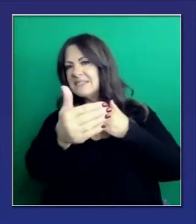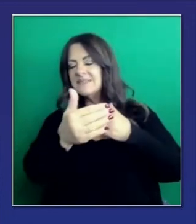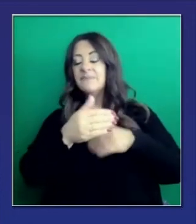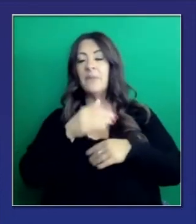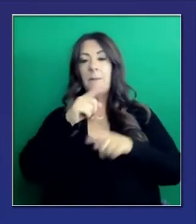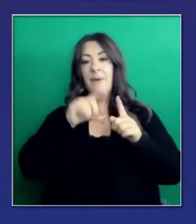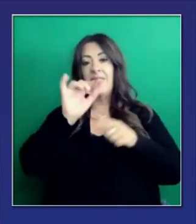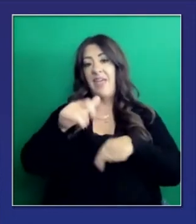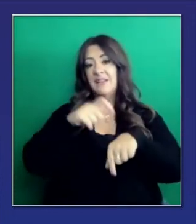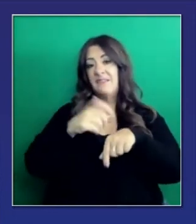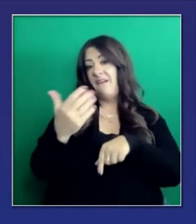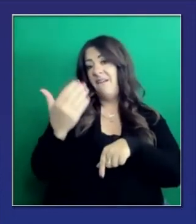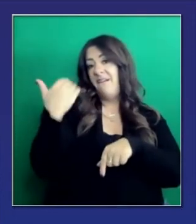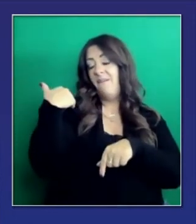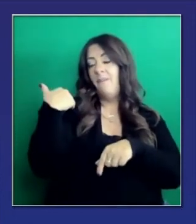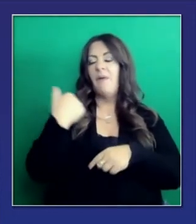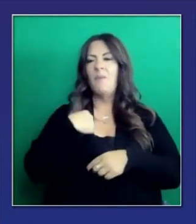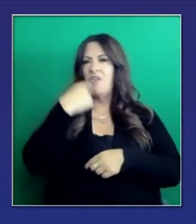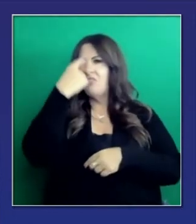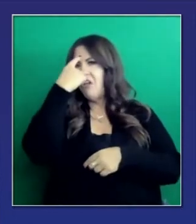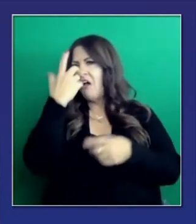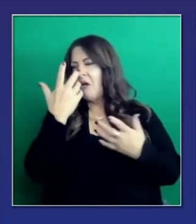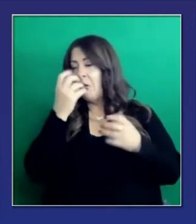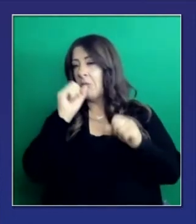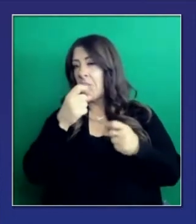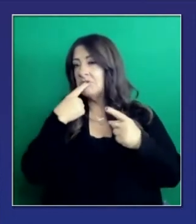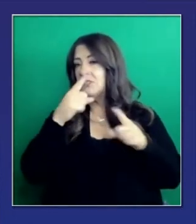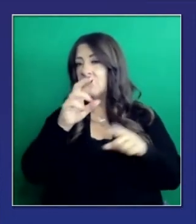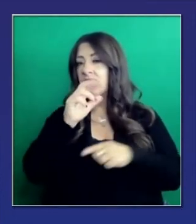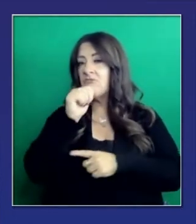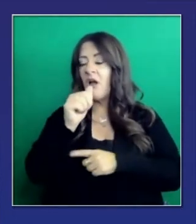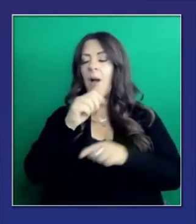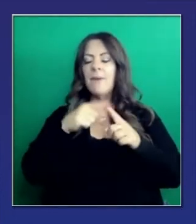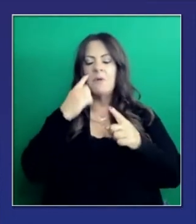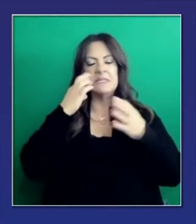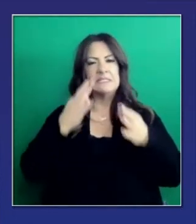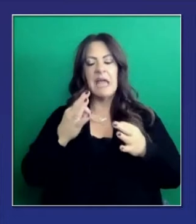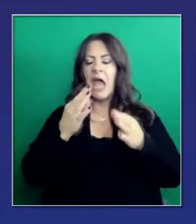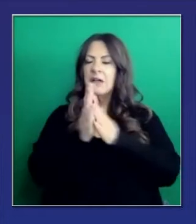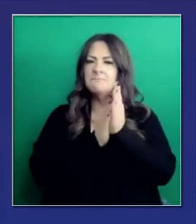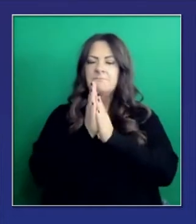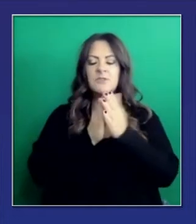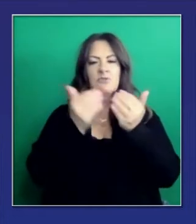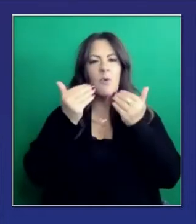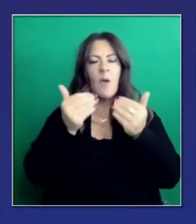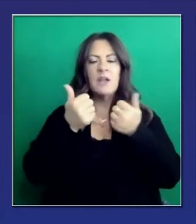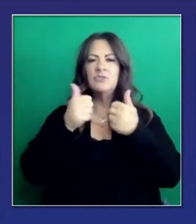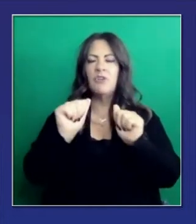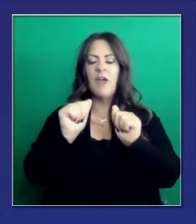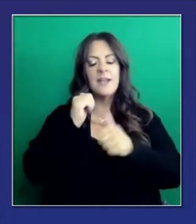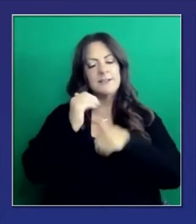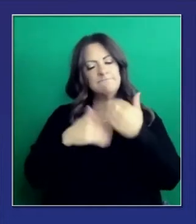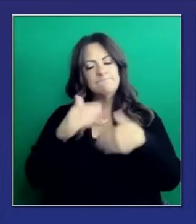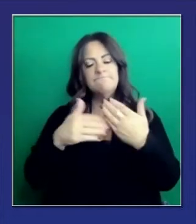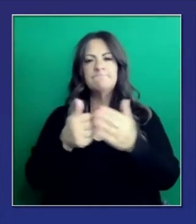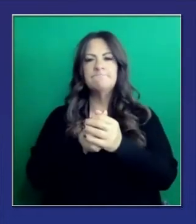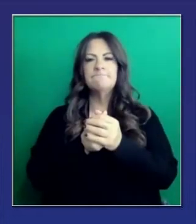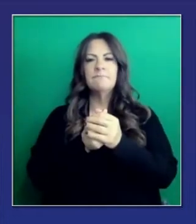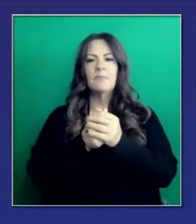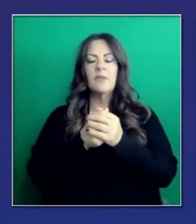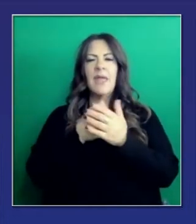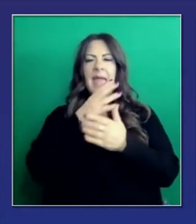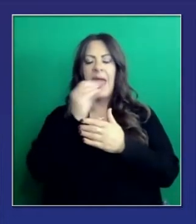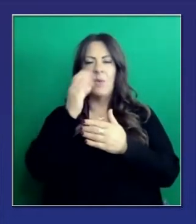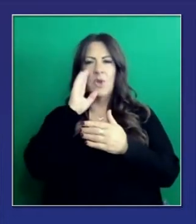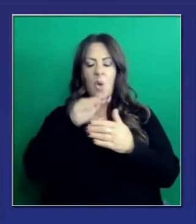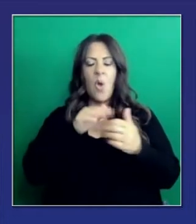momento parecía que se podía lograr. Pero en el proceso de obtenerlo, llegamos a entender un poco mejor de qué